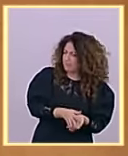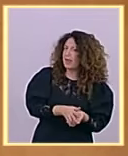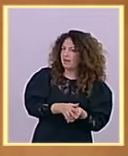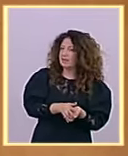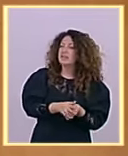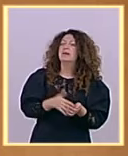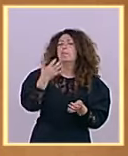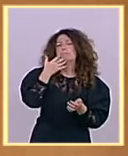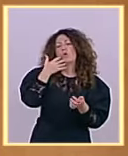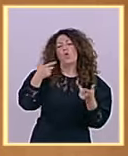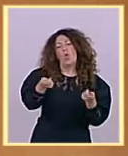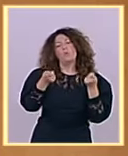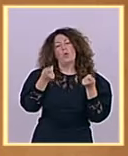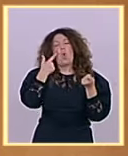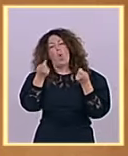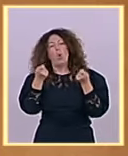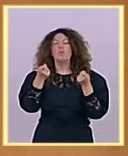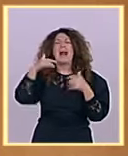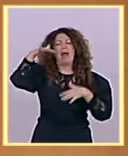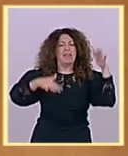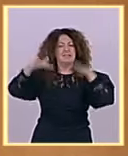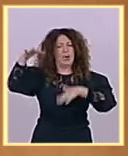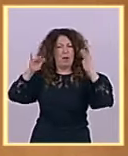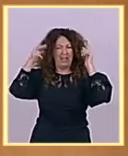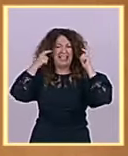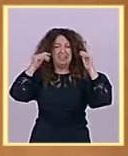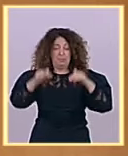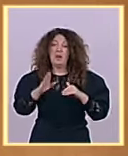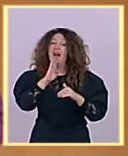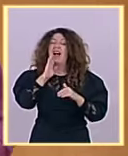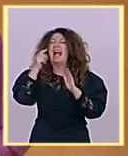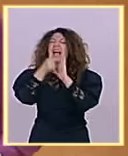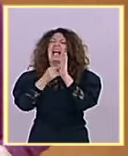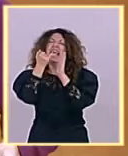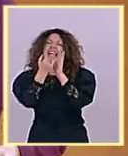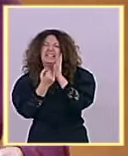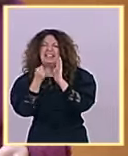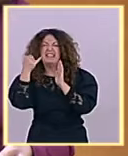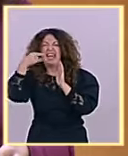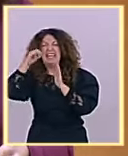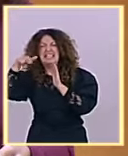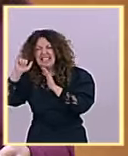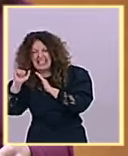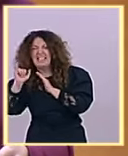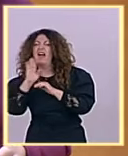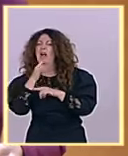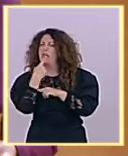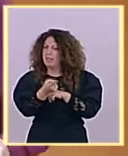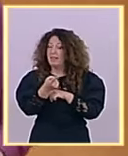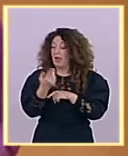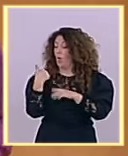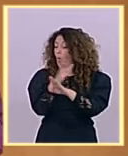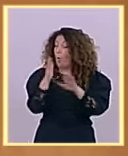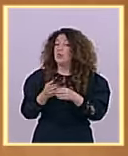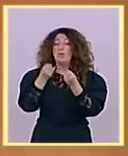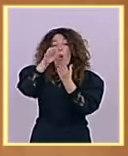el índice Gini lo dijo tras la pandemia y lo dice en los últimos datos publicados ustedes sí hicieron una